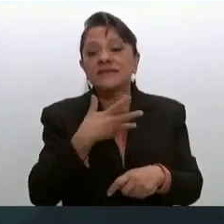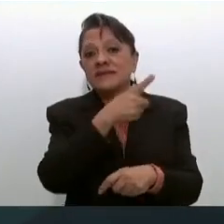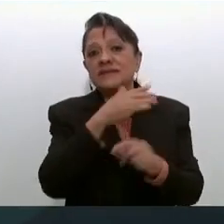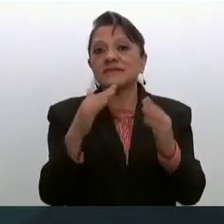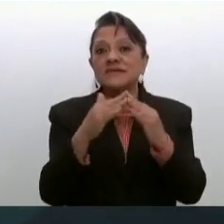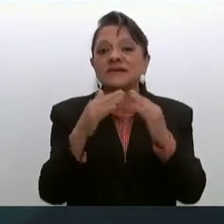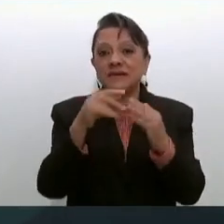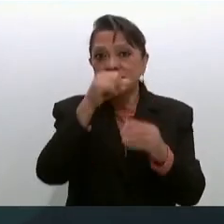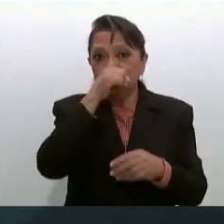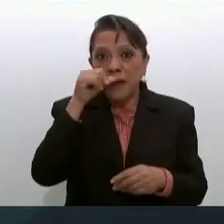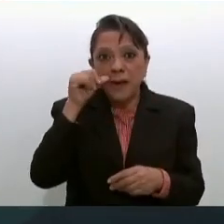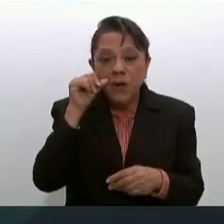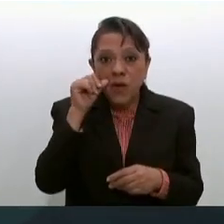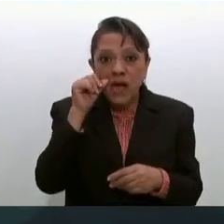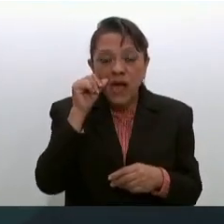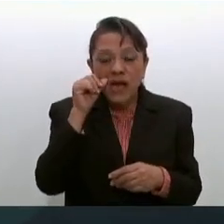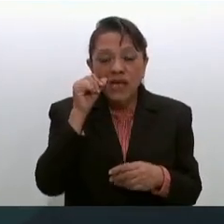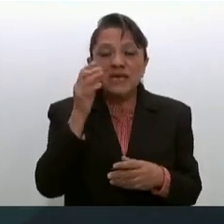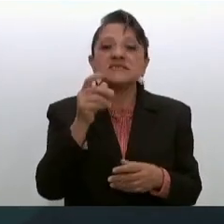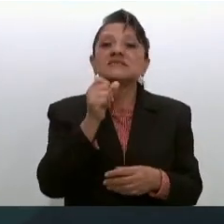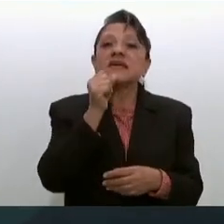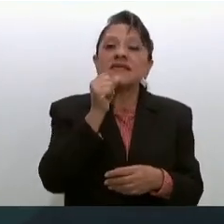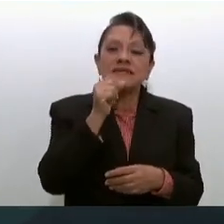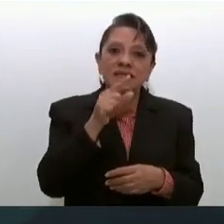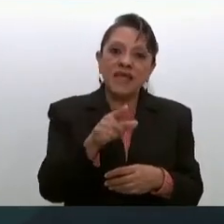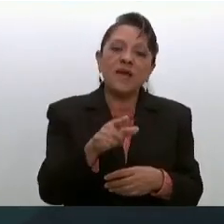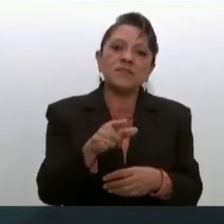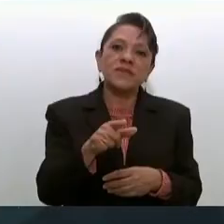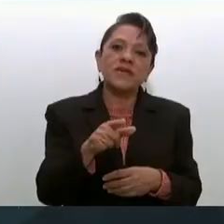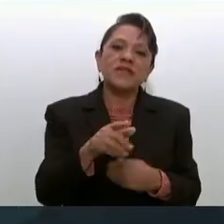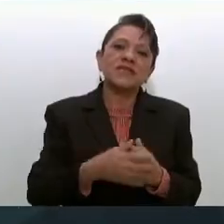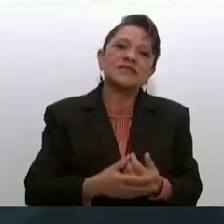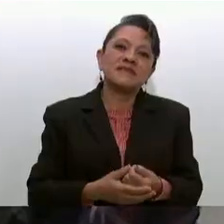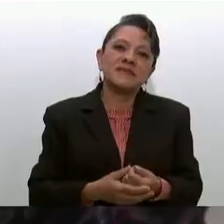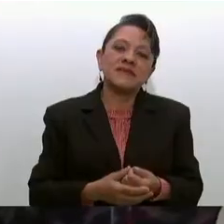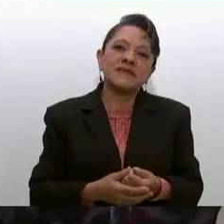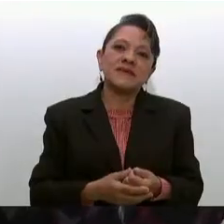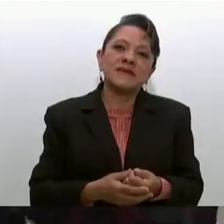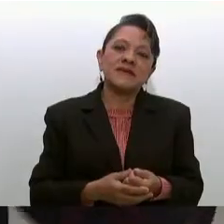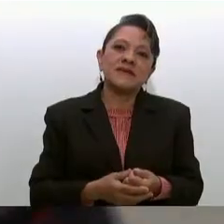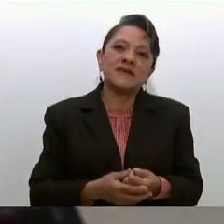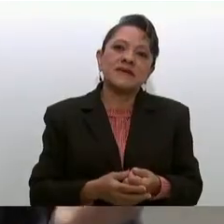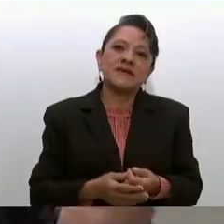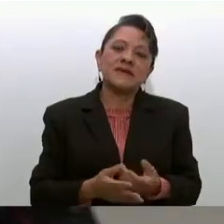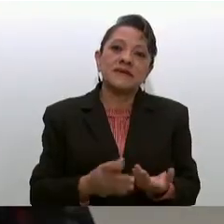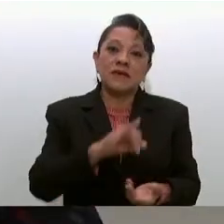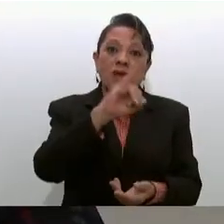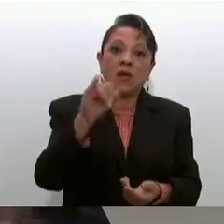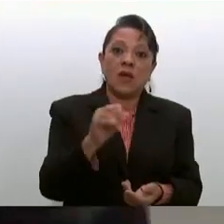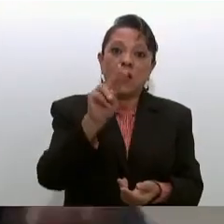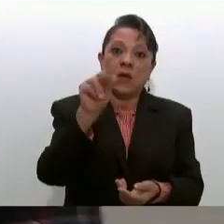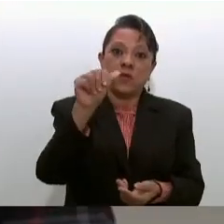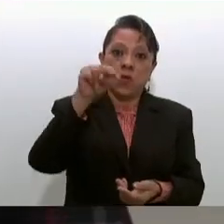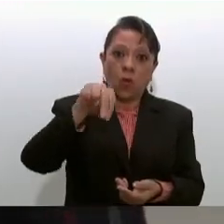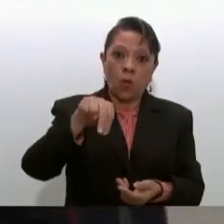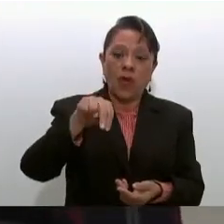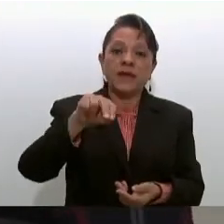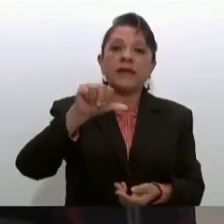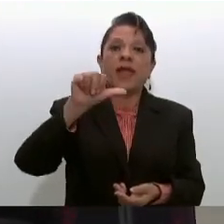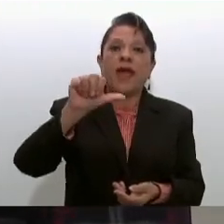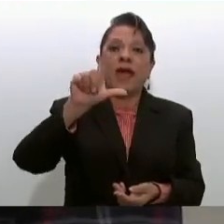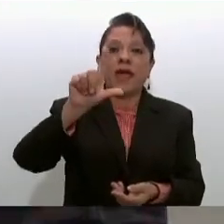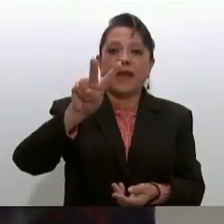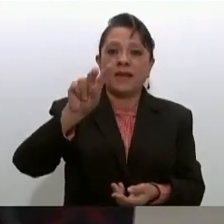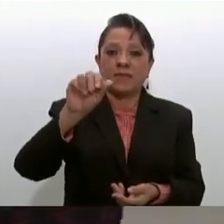y estuvo pues nada menos que Juan Álvarez Guerrerense